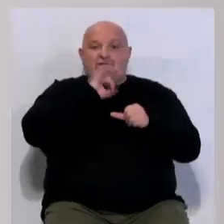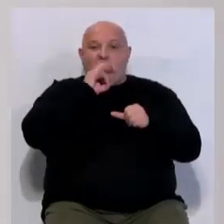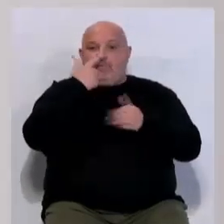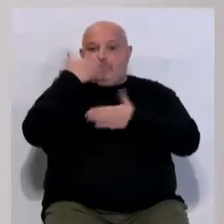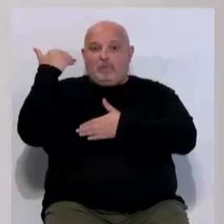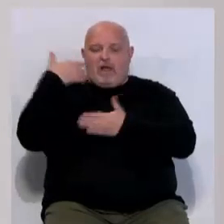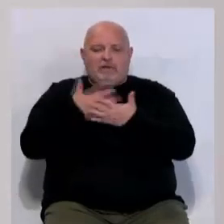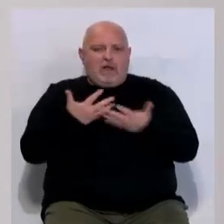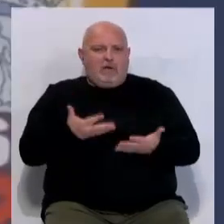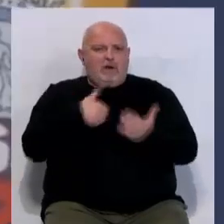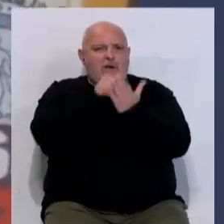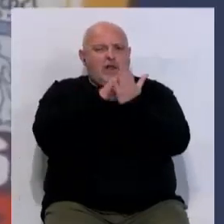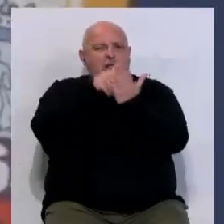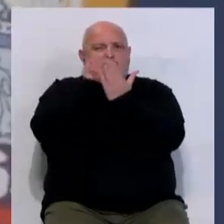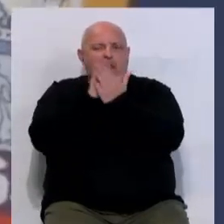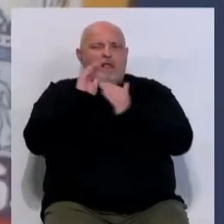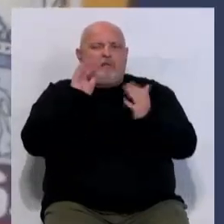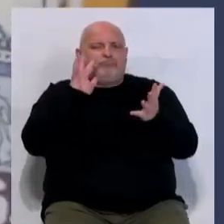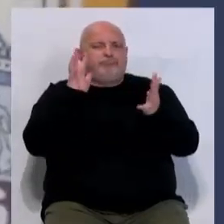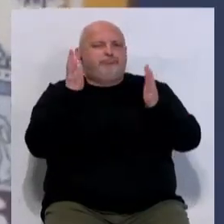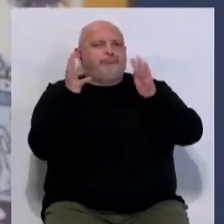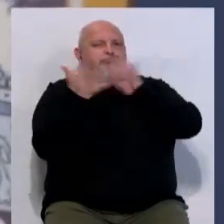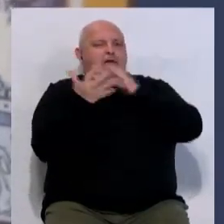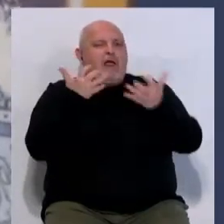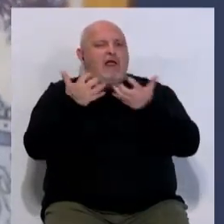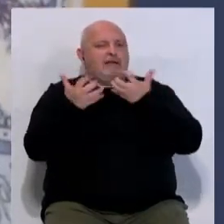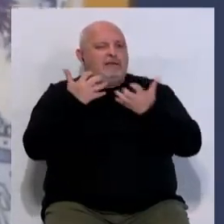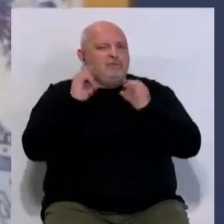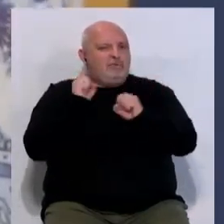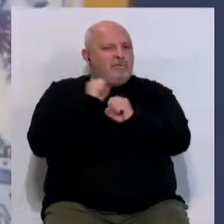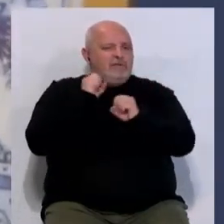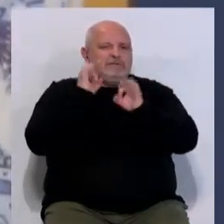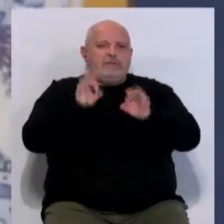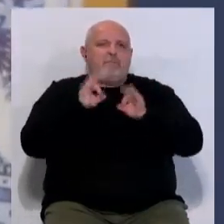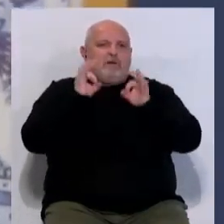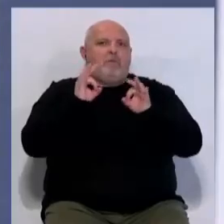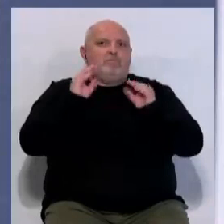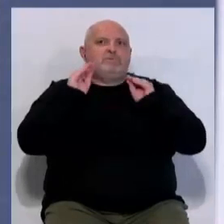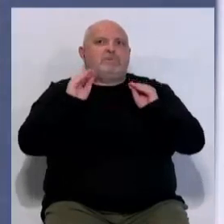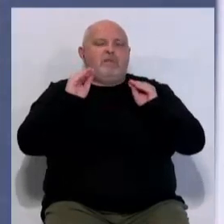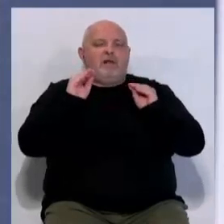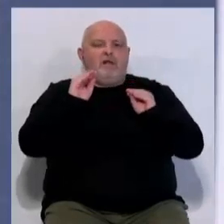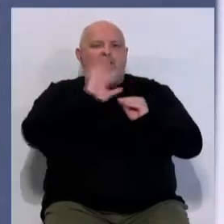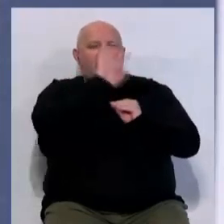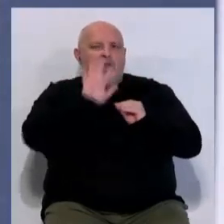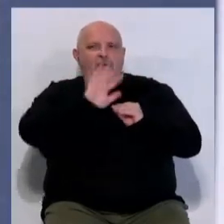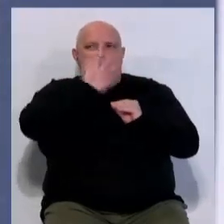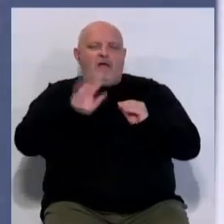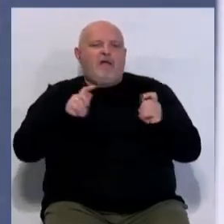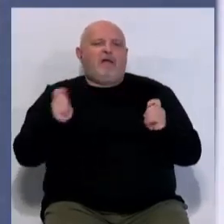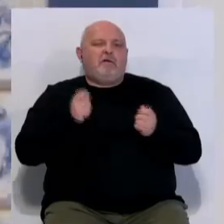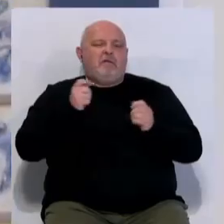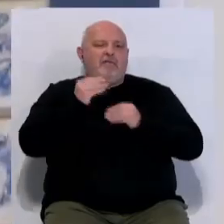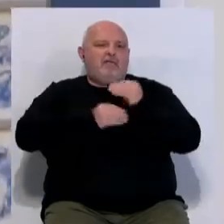pasado a la actualidad, que demuestran cómo las manifestaciones artísticas siempre han jugado un papel fundamental a la hora de dar publicidad